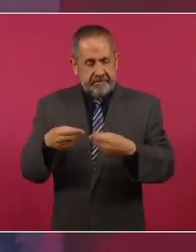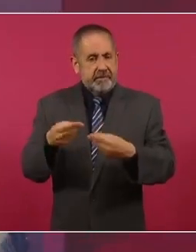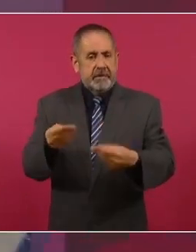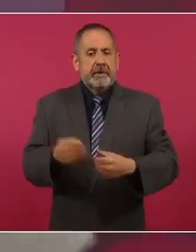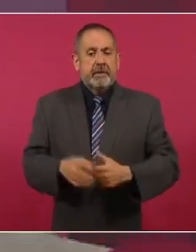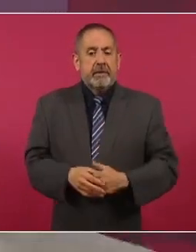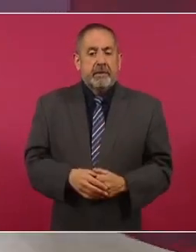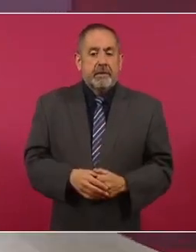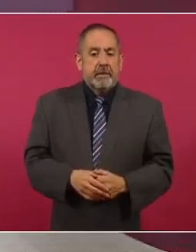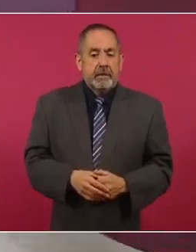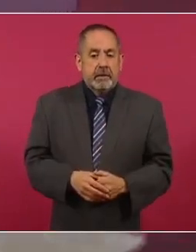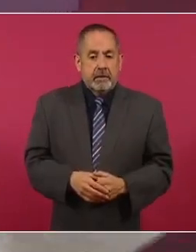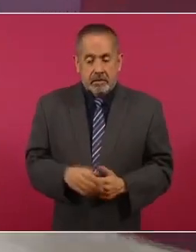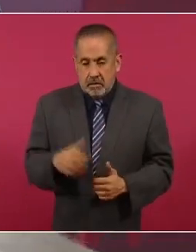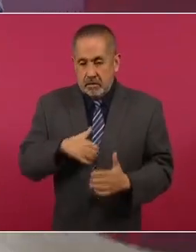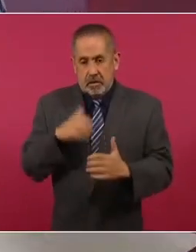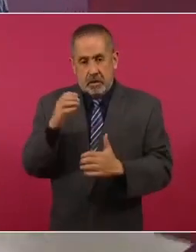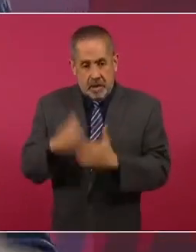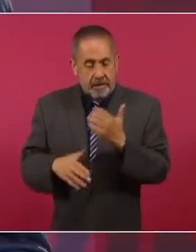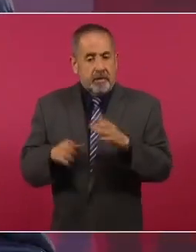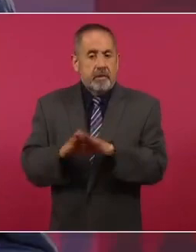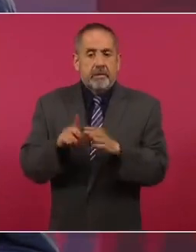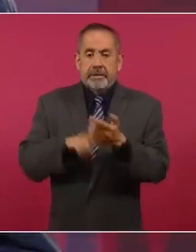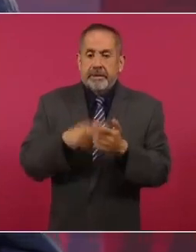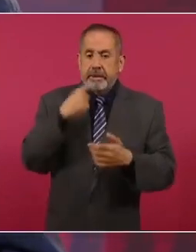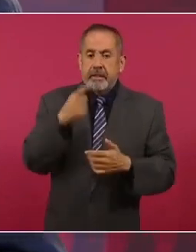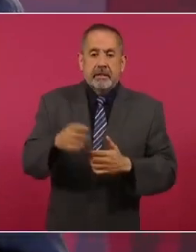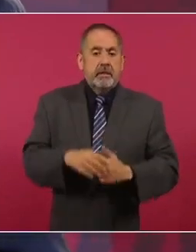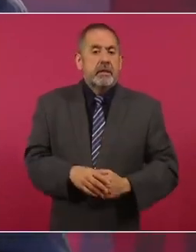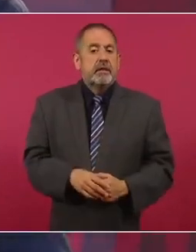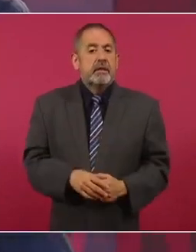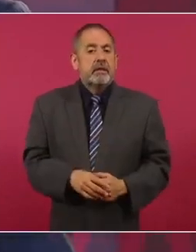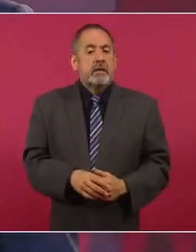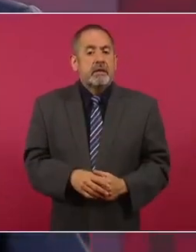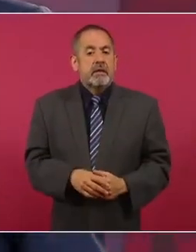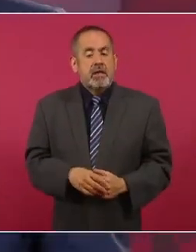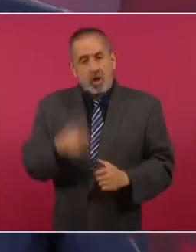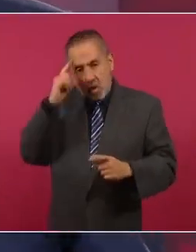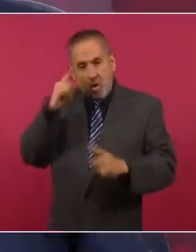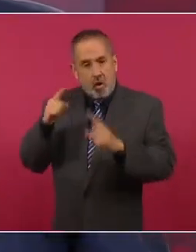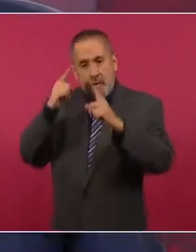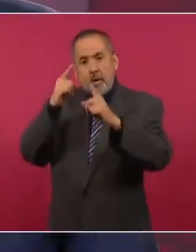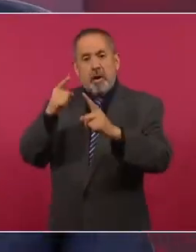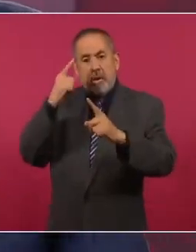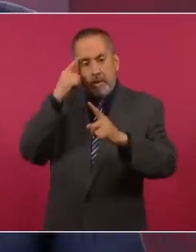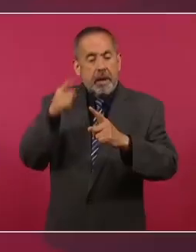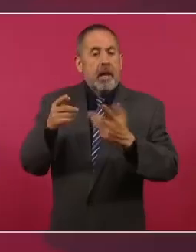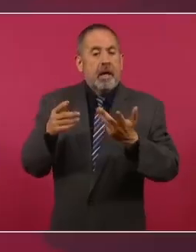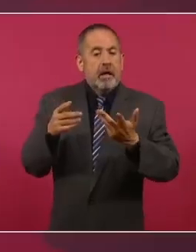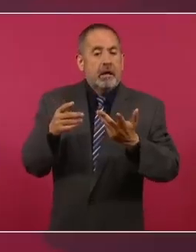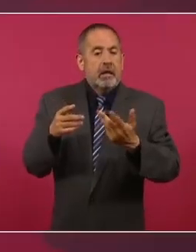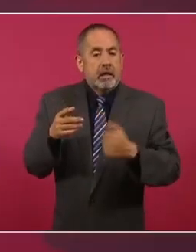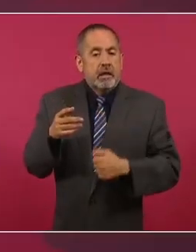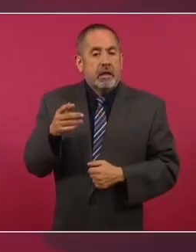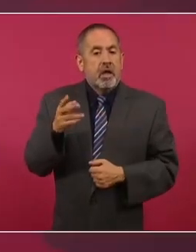termino diciendo el propósito es de que nunca